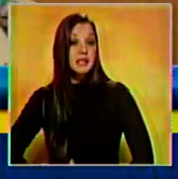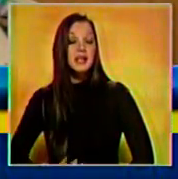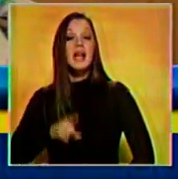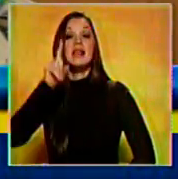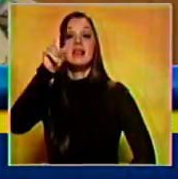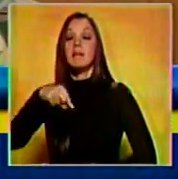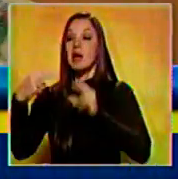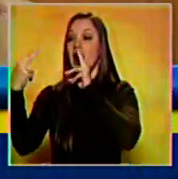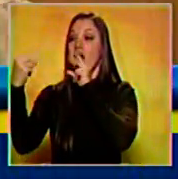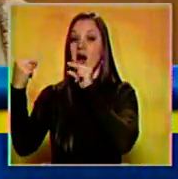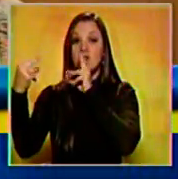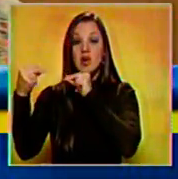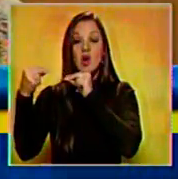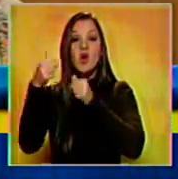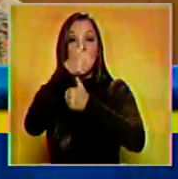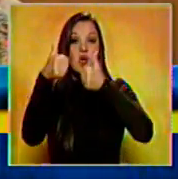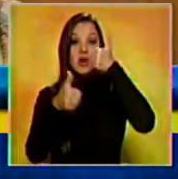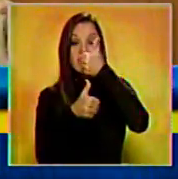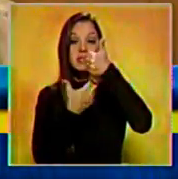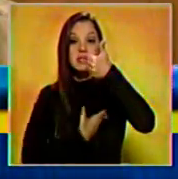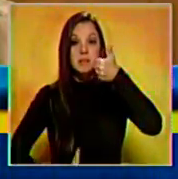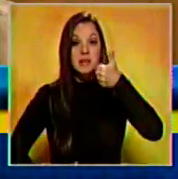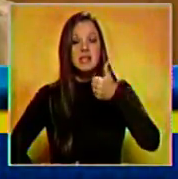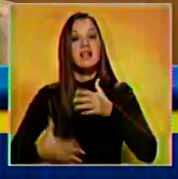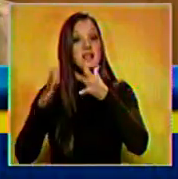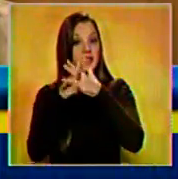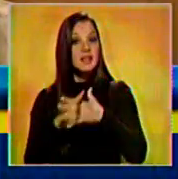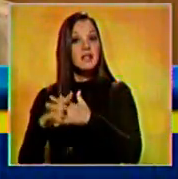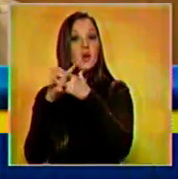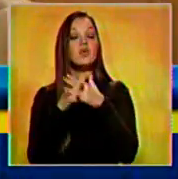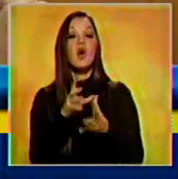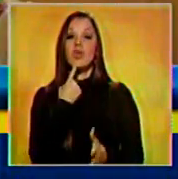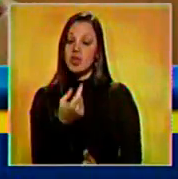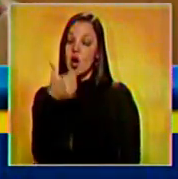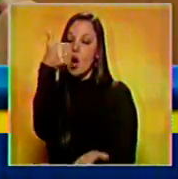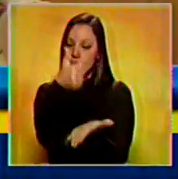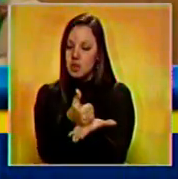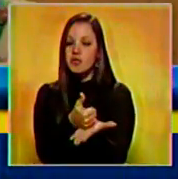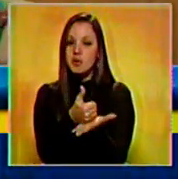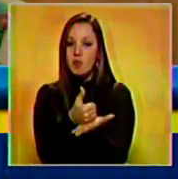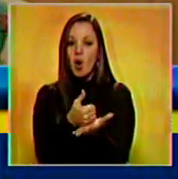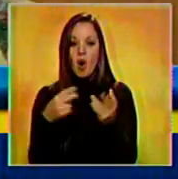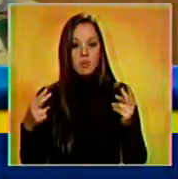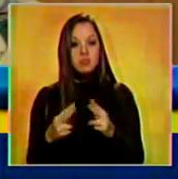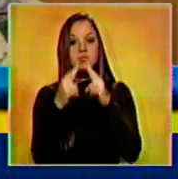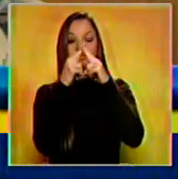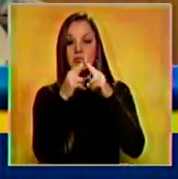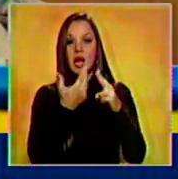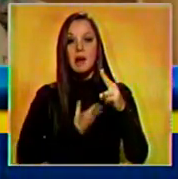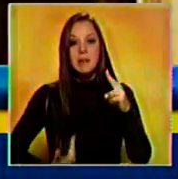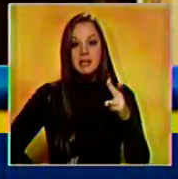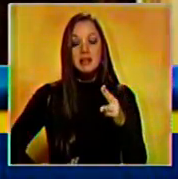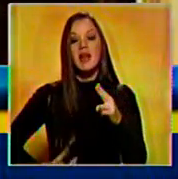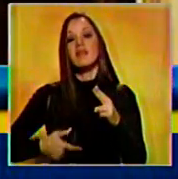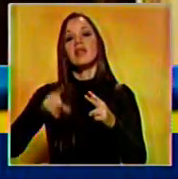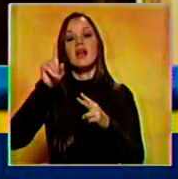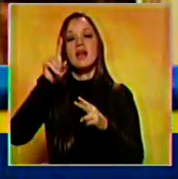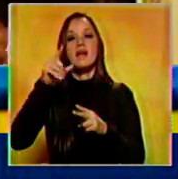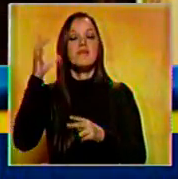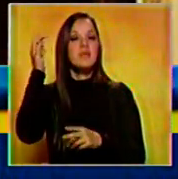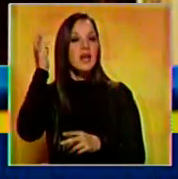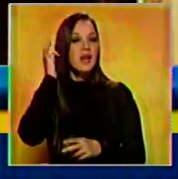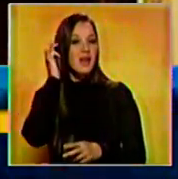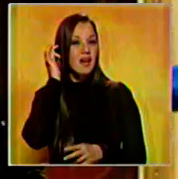vicepresidente de Estados Unidos, Joe Biden, quien confirmó el encuentro entre la mandataria y el presidente norteamericano Barack